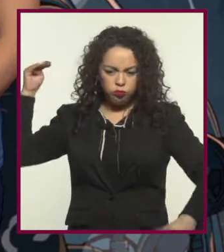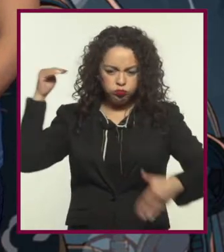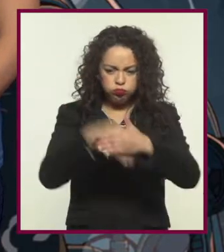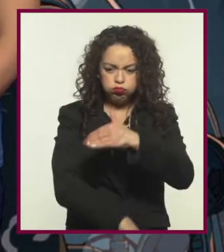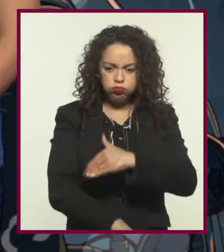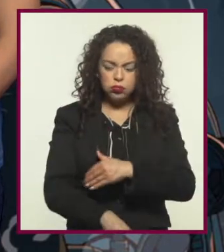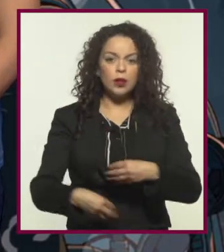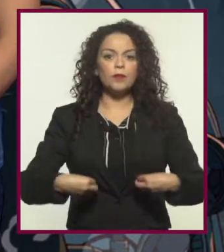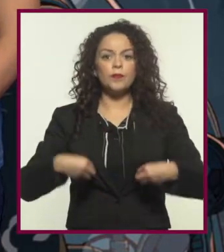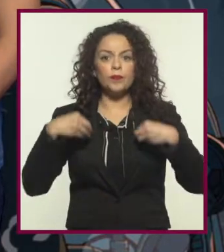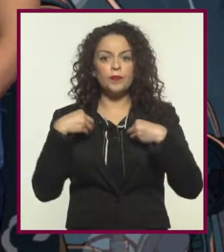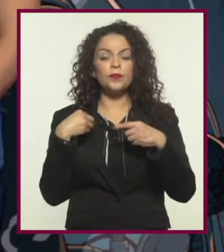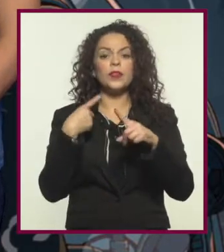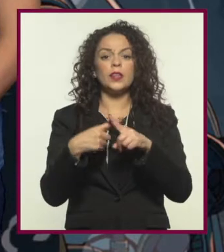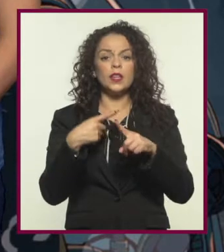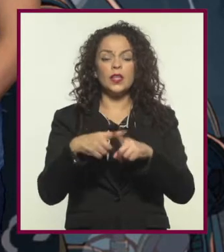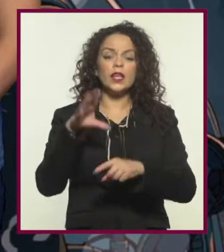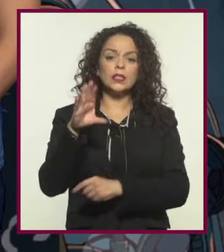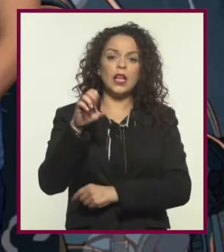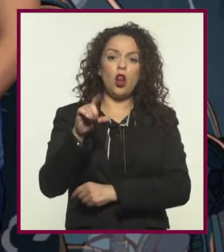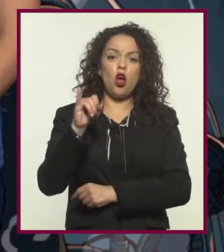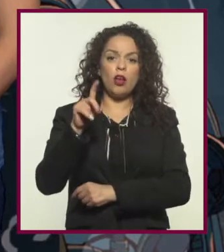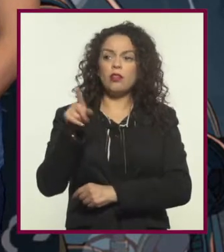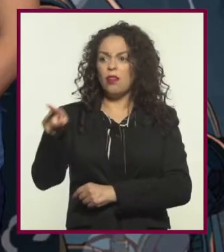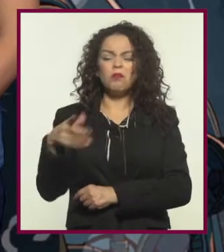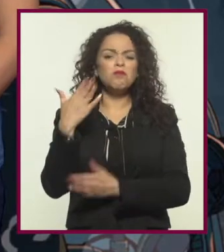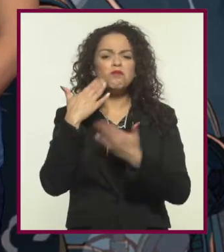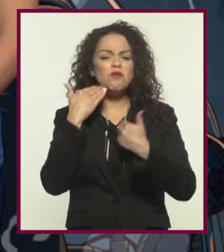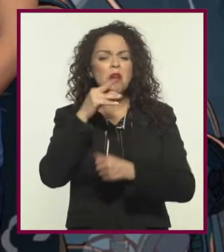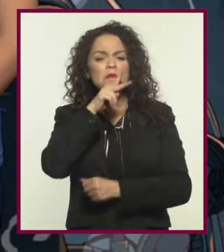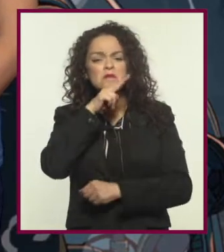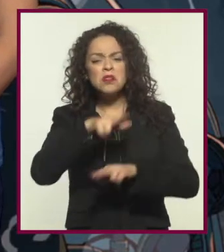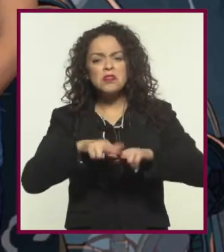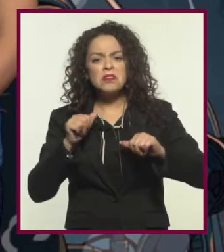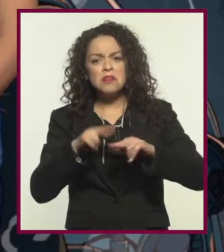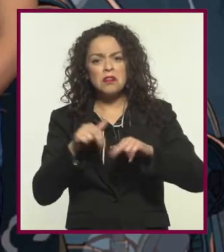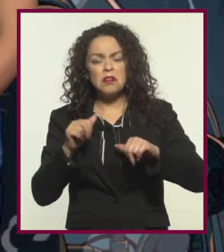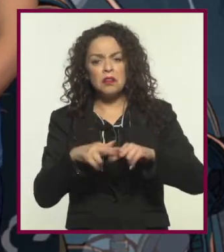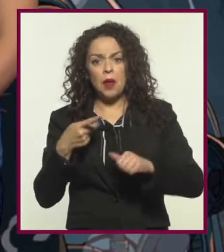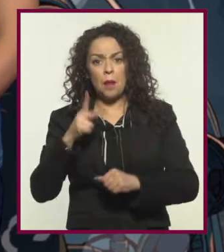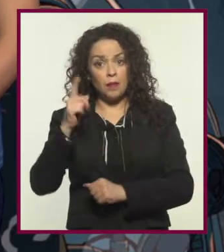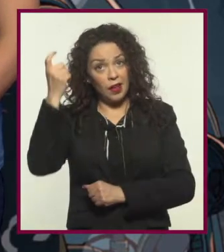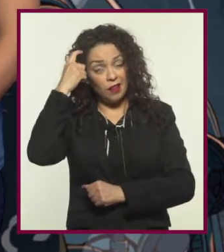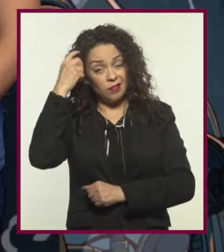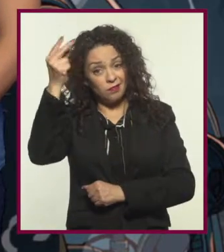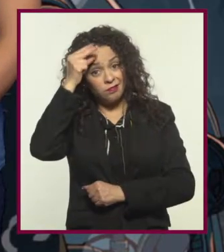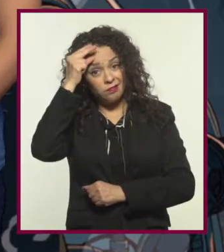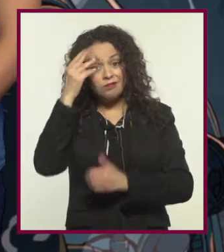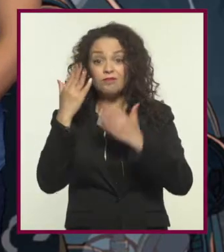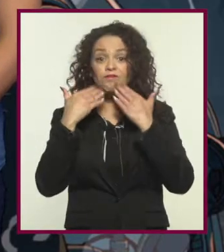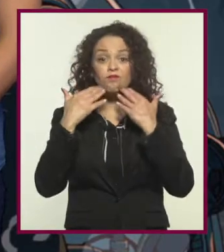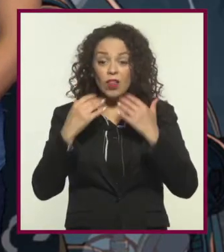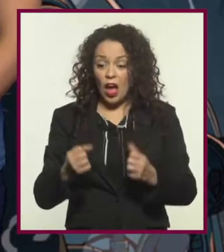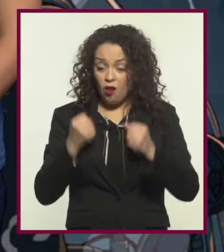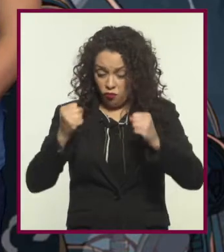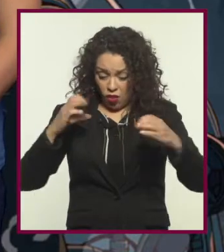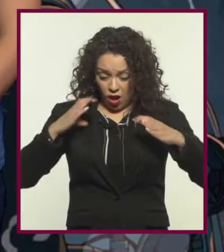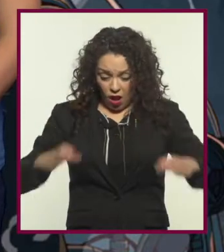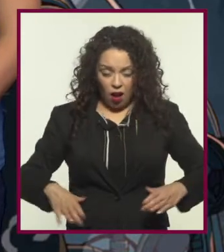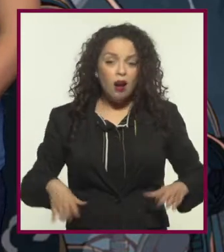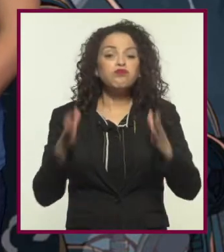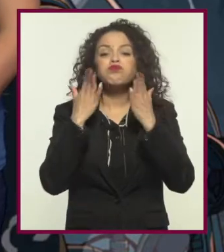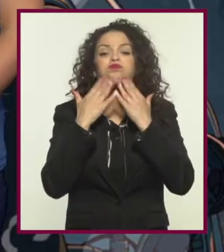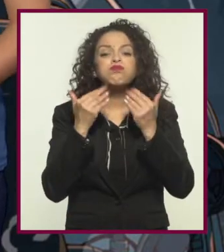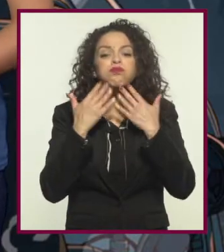mundo en decadencia, habitado por los Eloi, unos seres que viven sin preocupaciones, pero que no tienen inteligencia ni fuerza